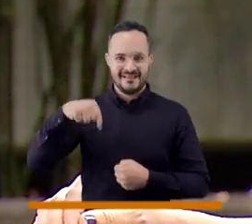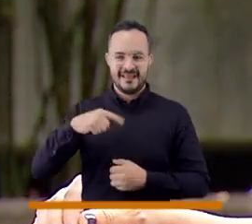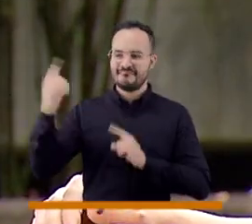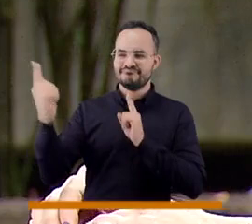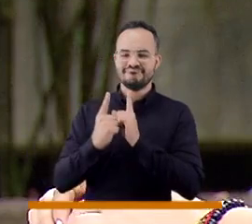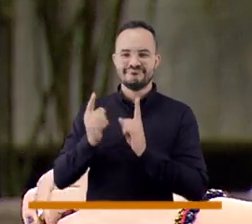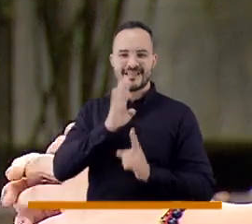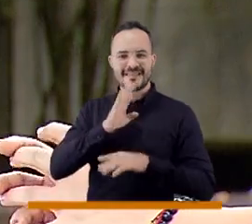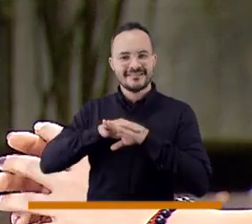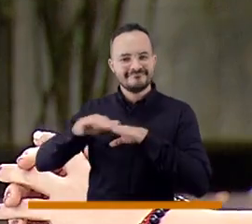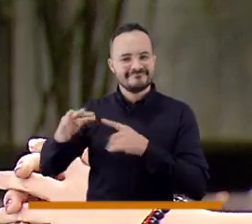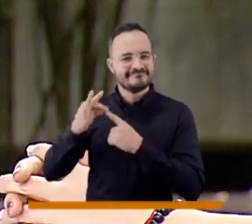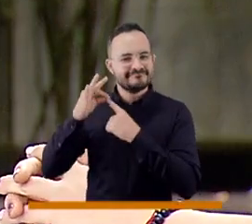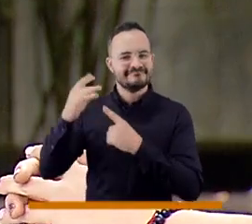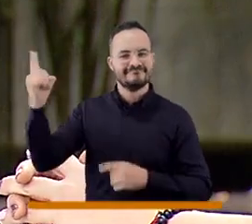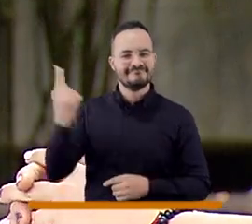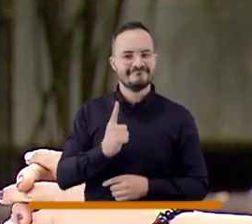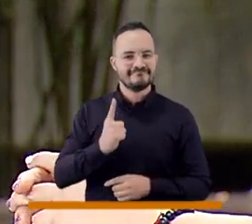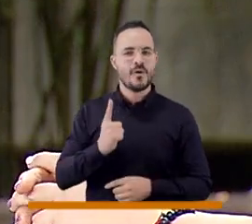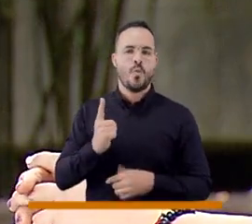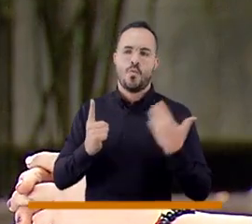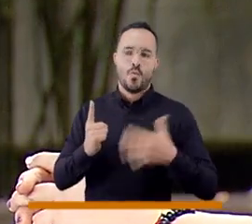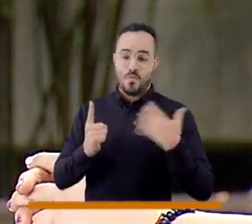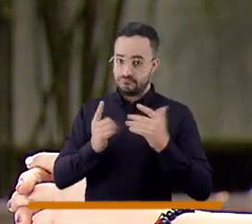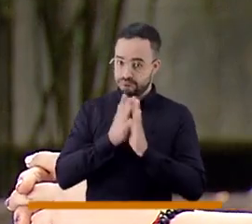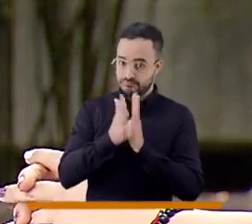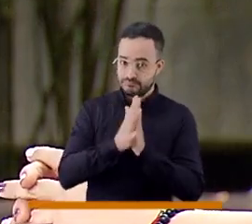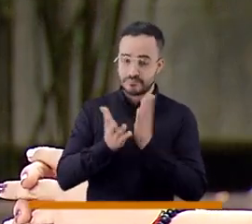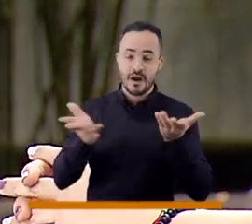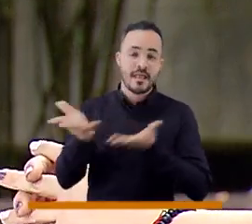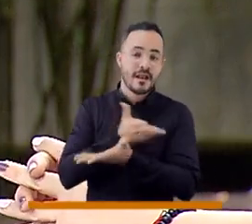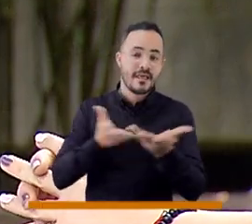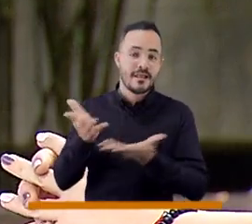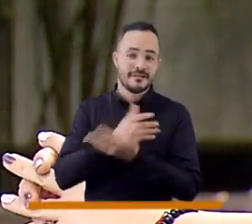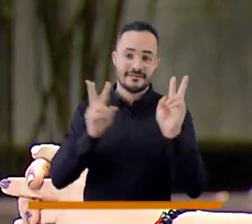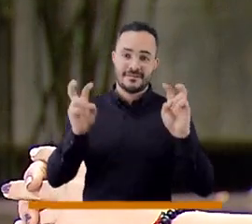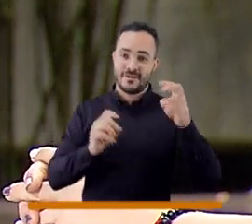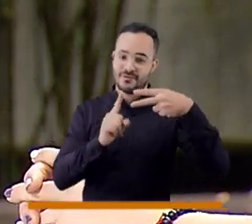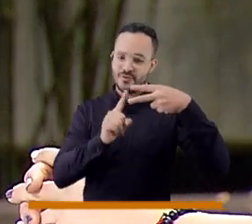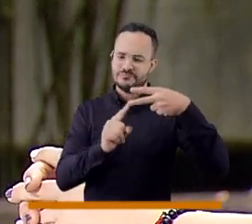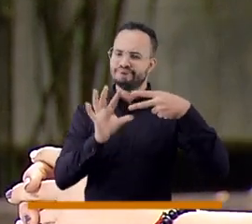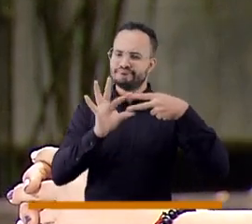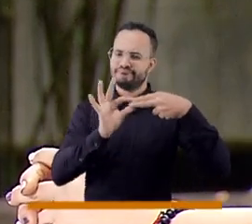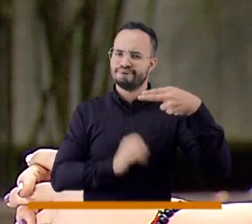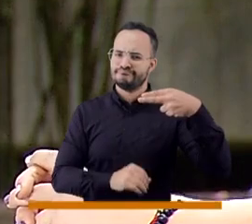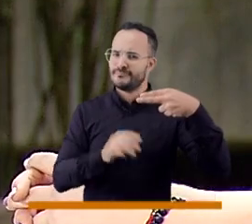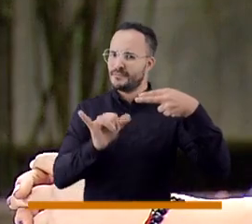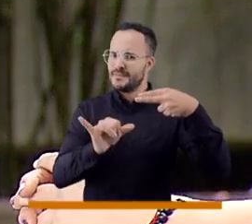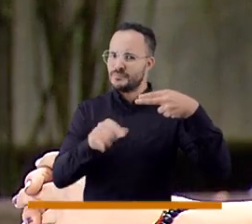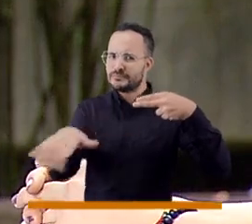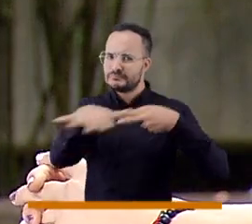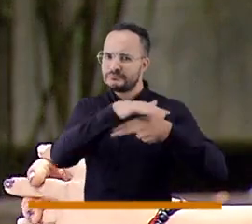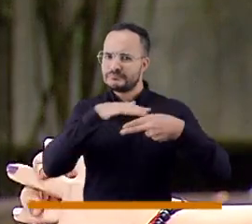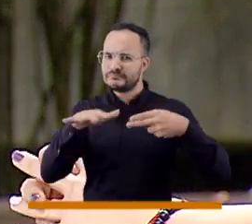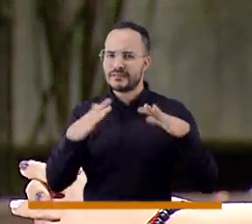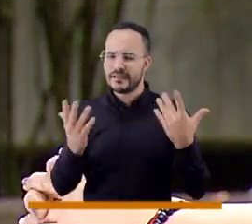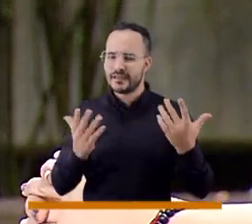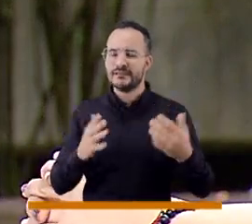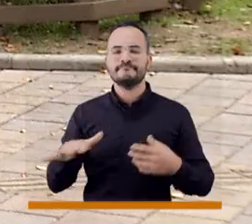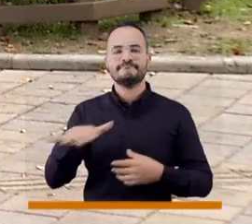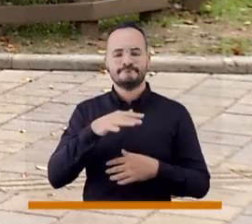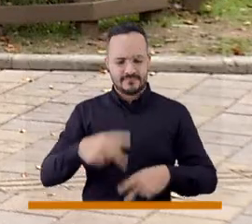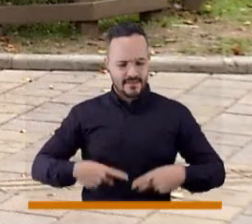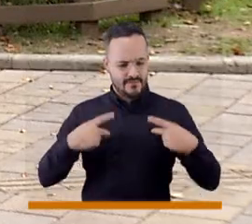concejala anfitriona, quien nos llevará por dos temas que confluyen realmente en uno. La preocupación por la calidad de